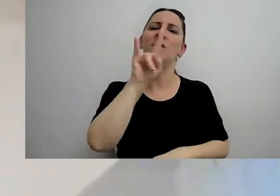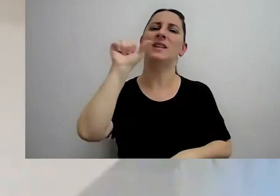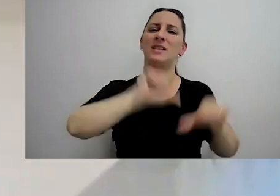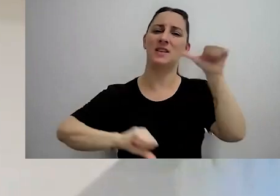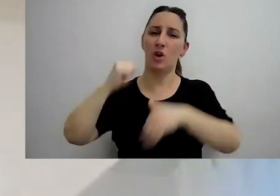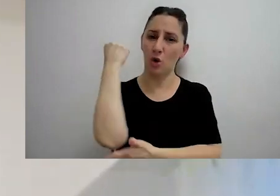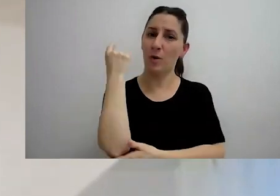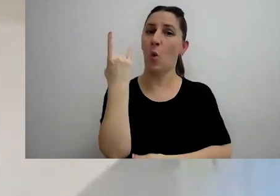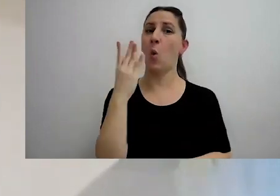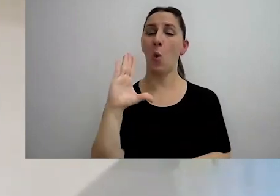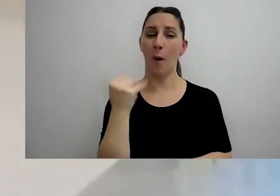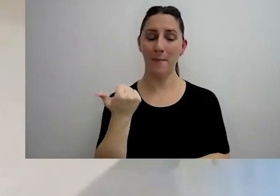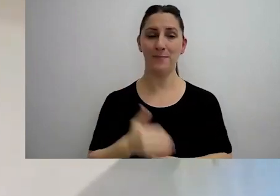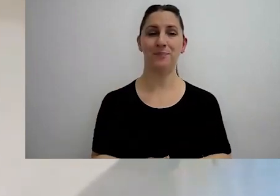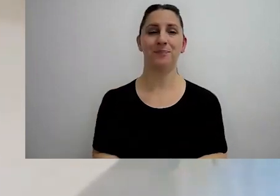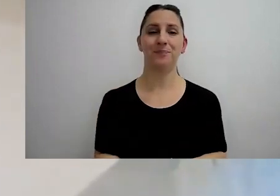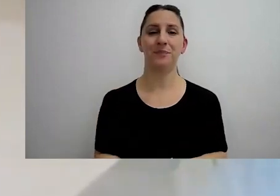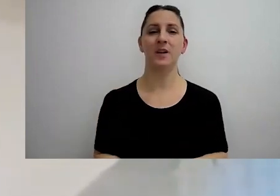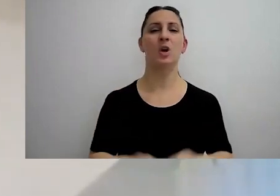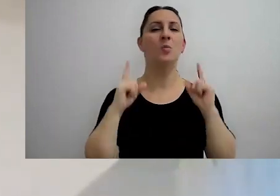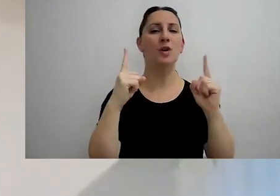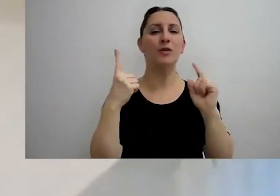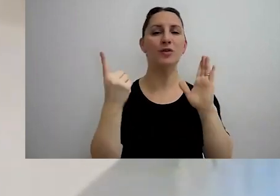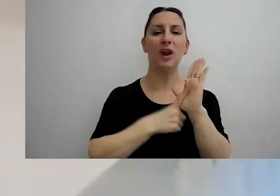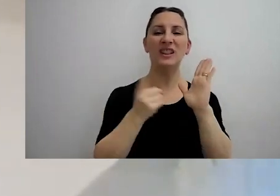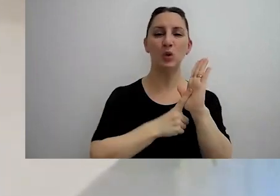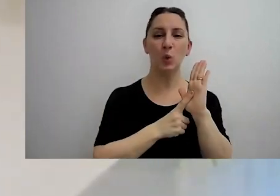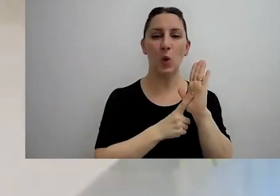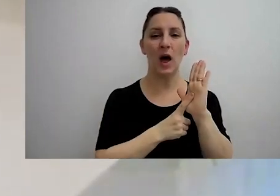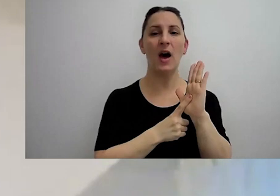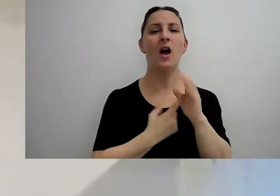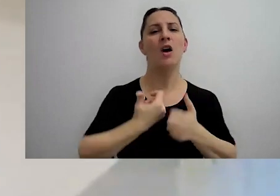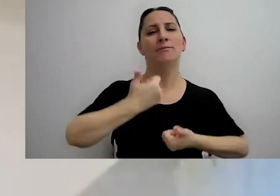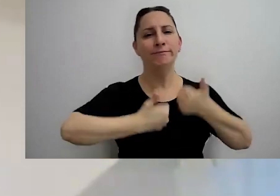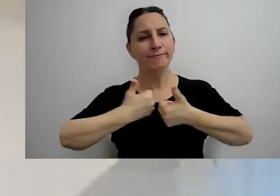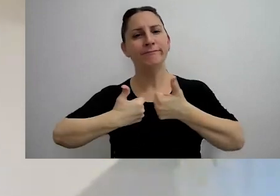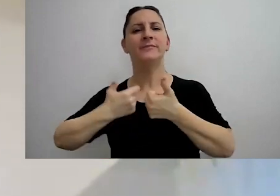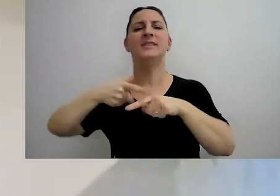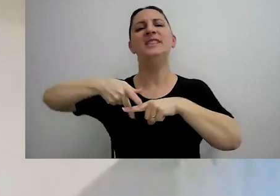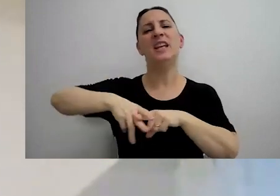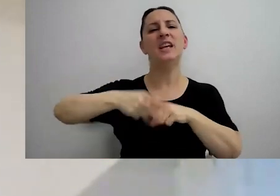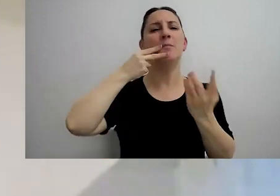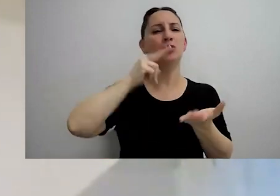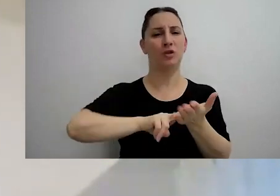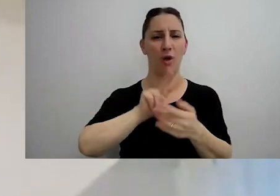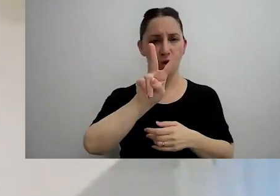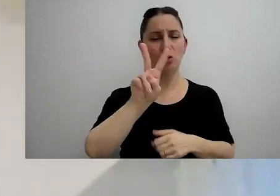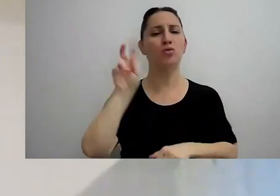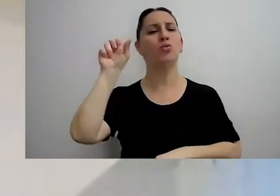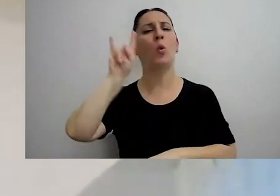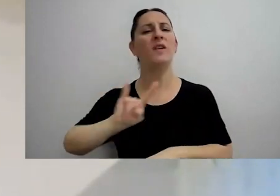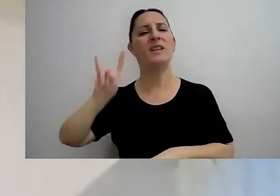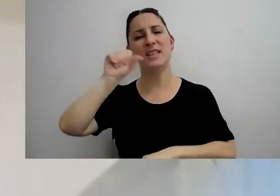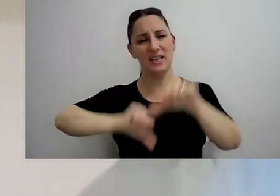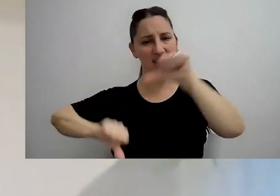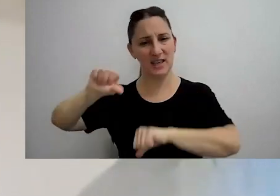la universidad de Buenos Aires profesora titular regular por cursos de teoría y técnica impositiva 2 facultad de ciencias económicas